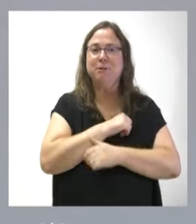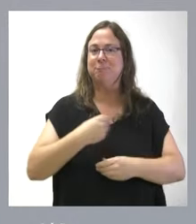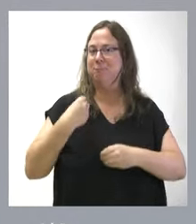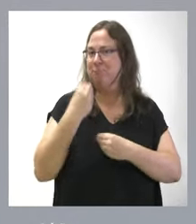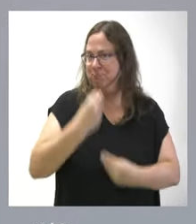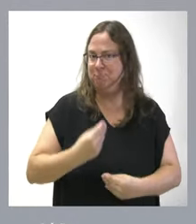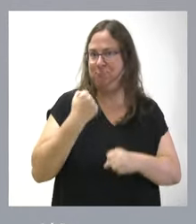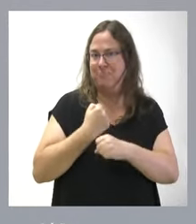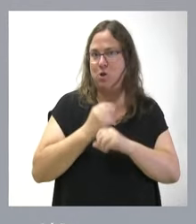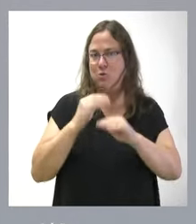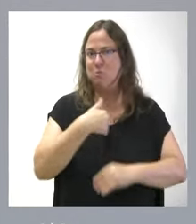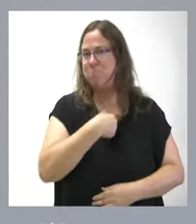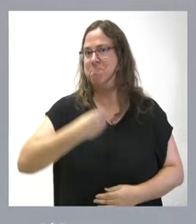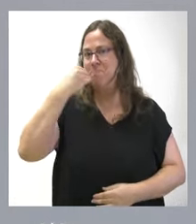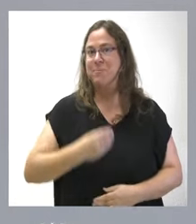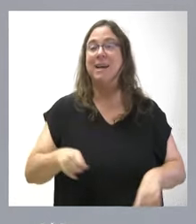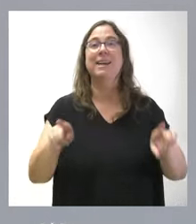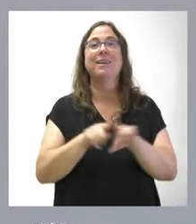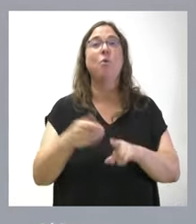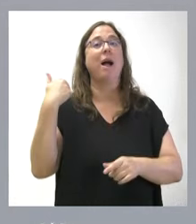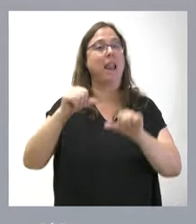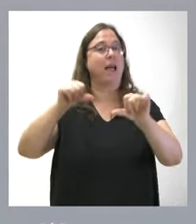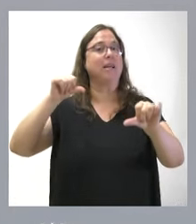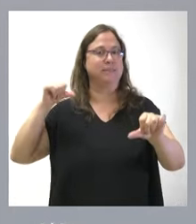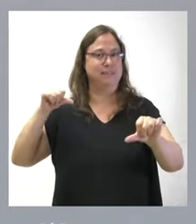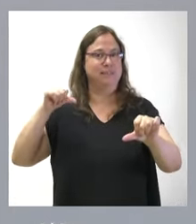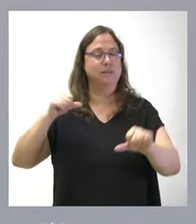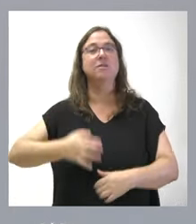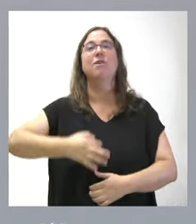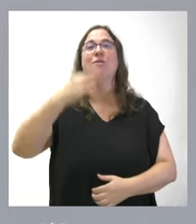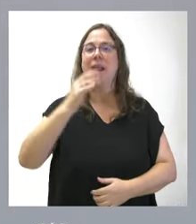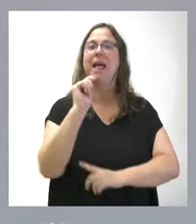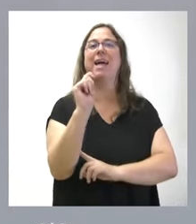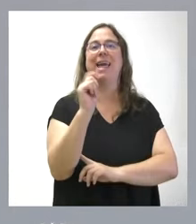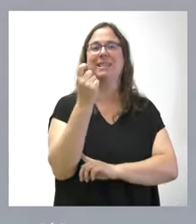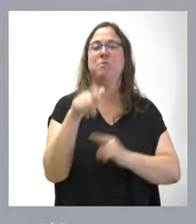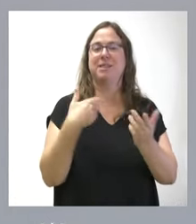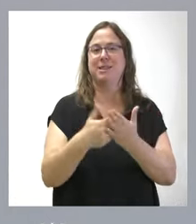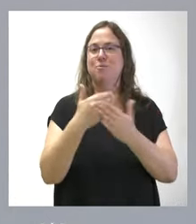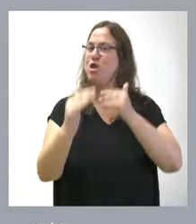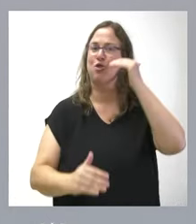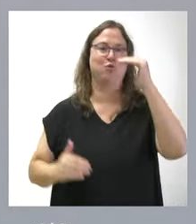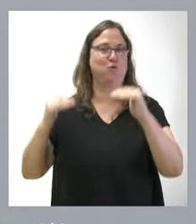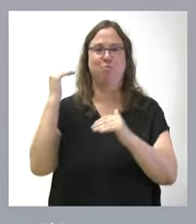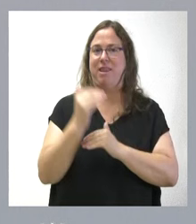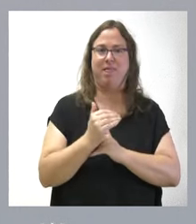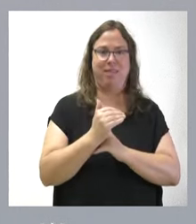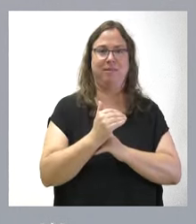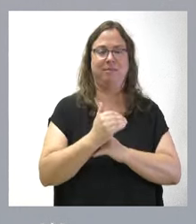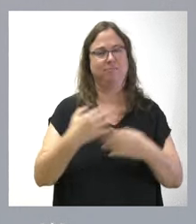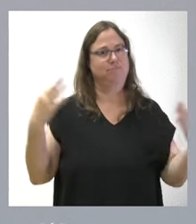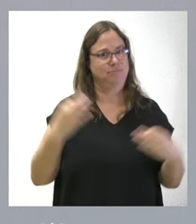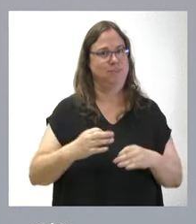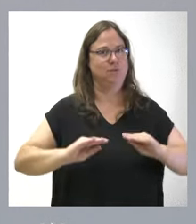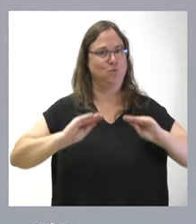desempeño como el que ha sido en ediciones anteriores ciertamente exitoso y una demostración de superación como corresponde,